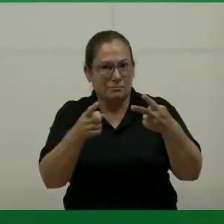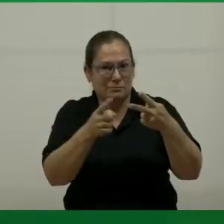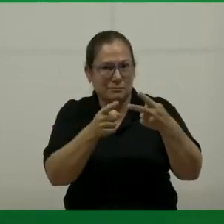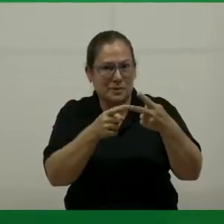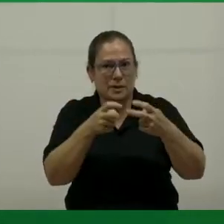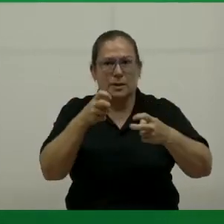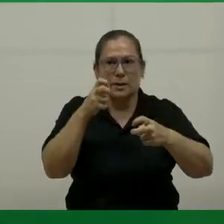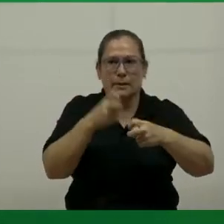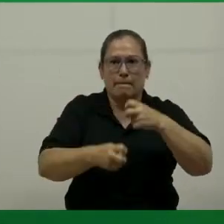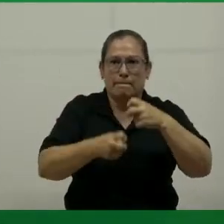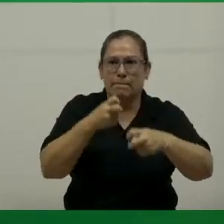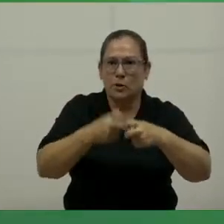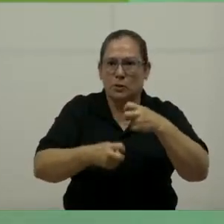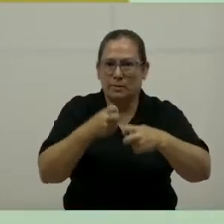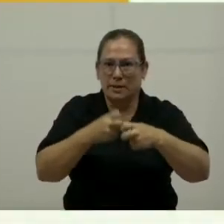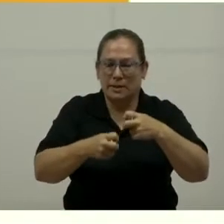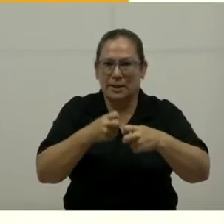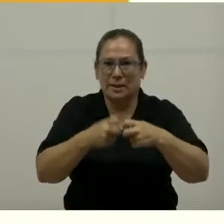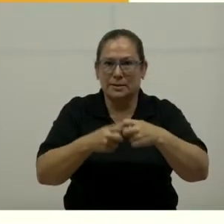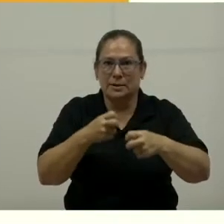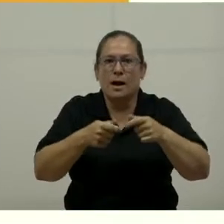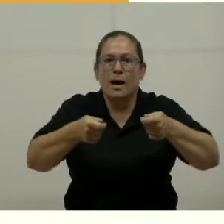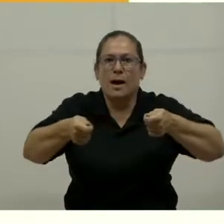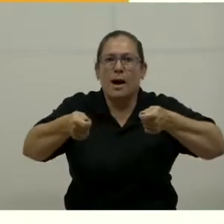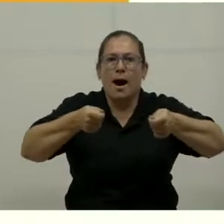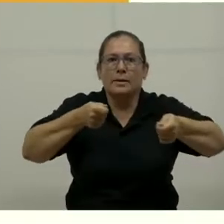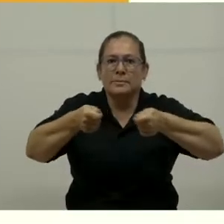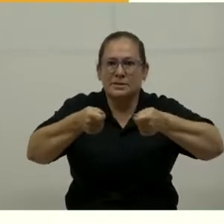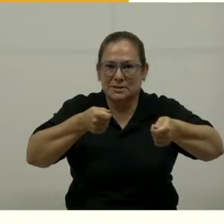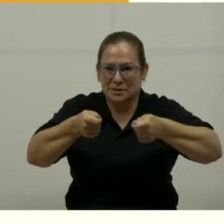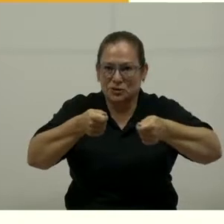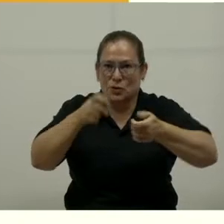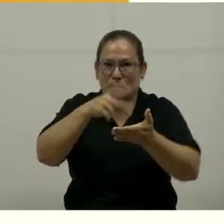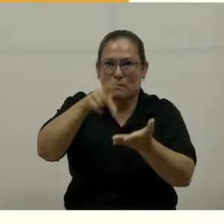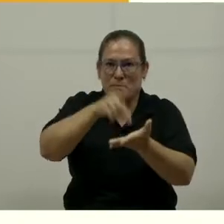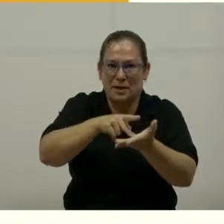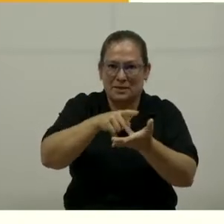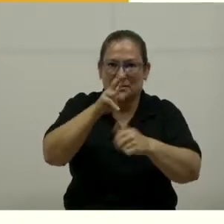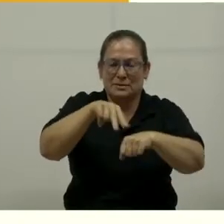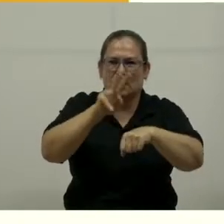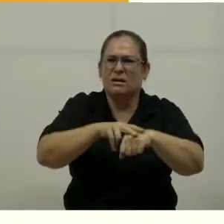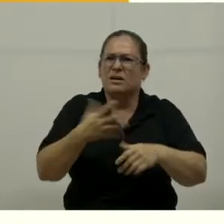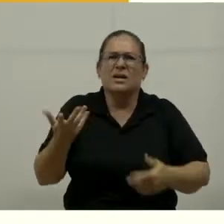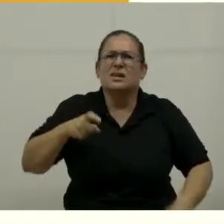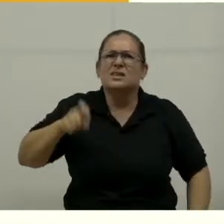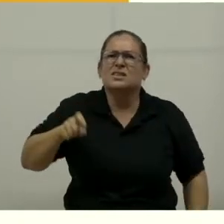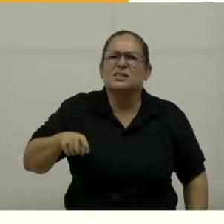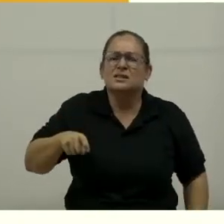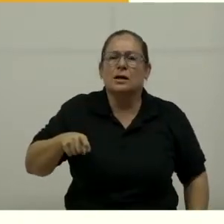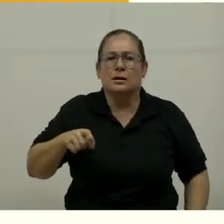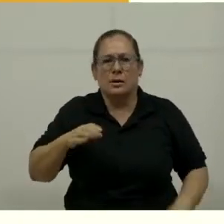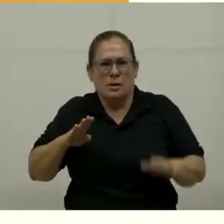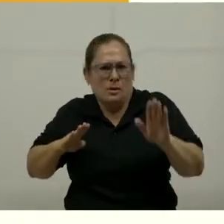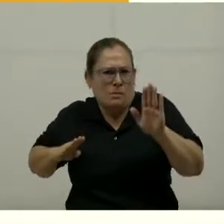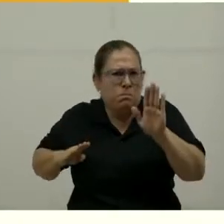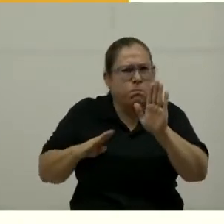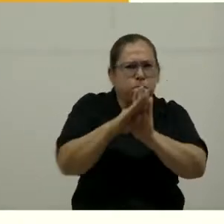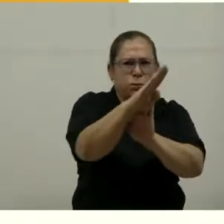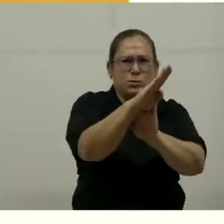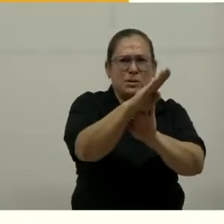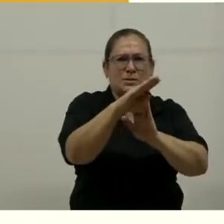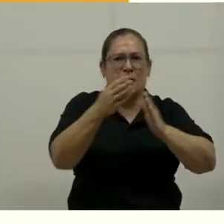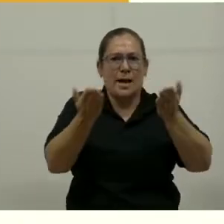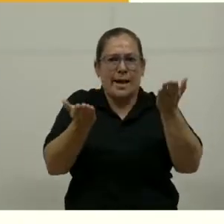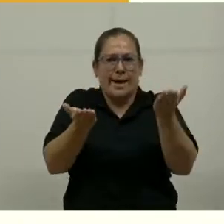problemáticas que ocupamos abordar. Y es la administración de los parques nacionales. Y qué es lo que ocupamos, potenciar un equilibrio